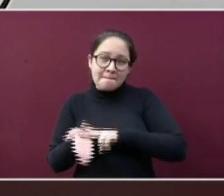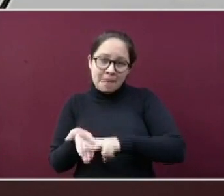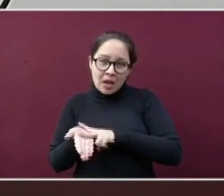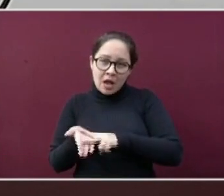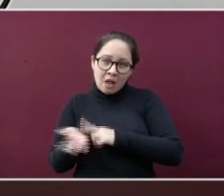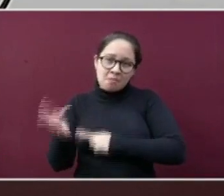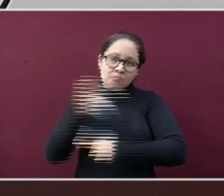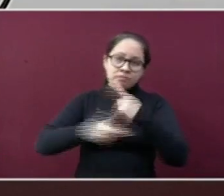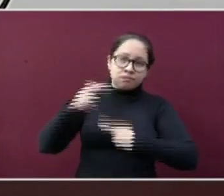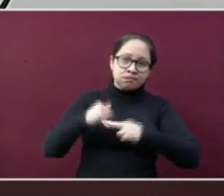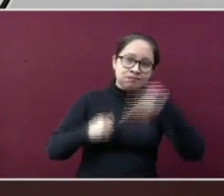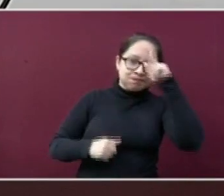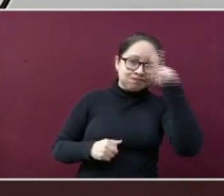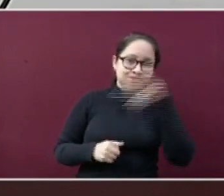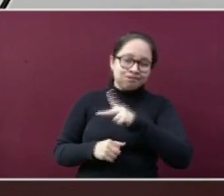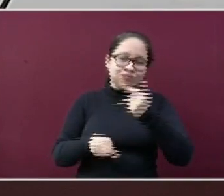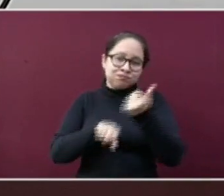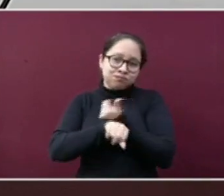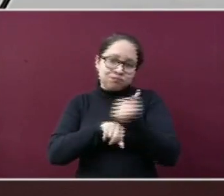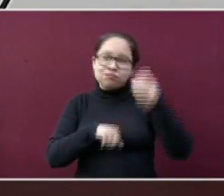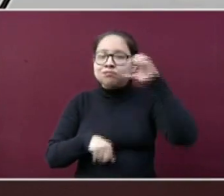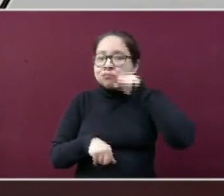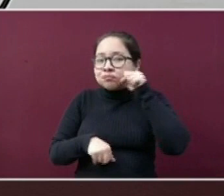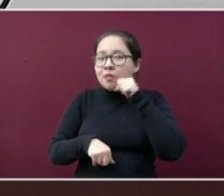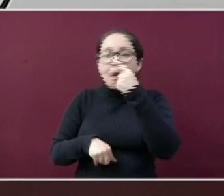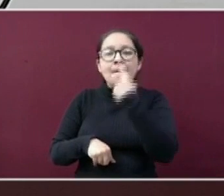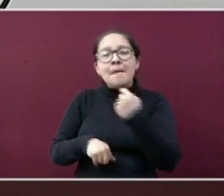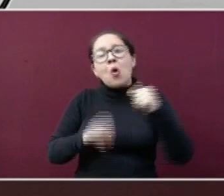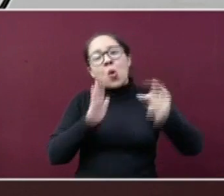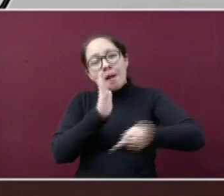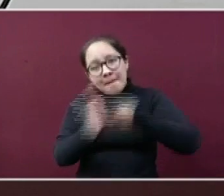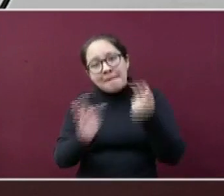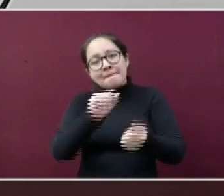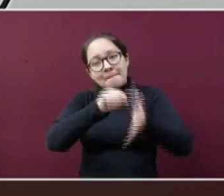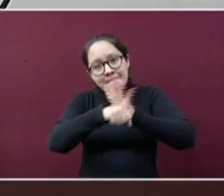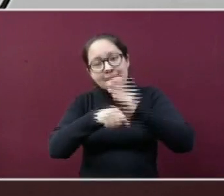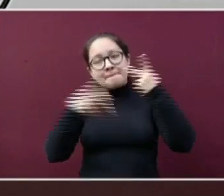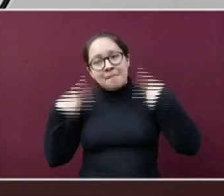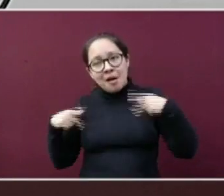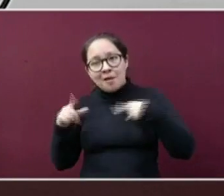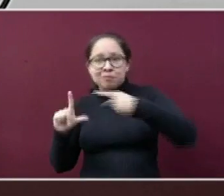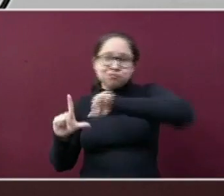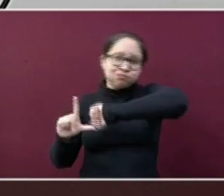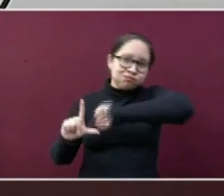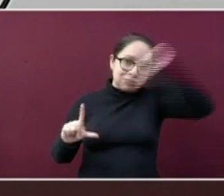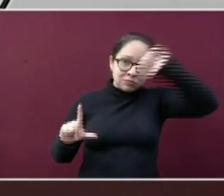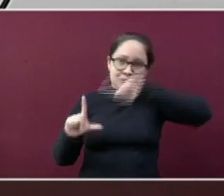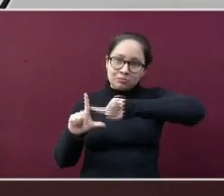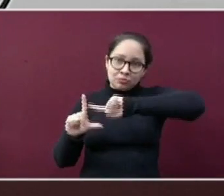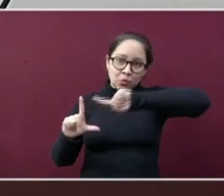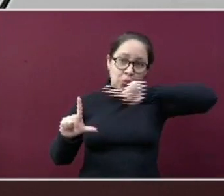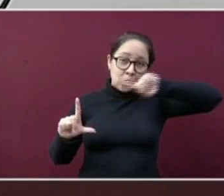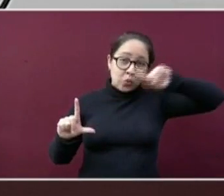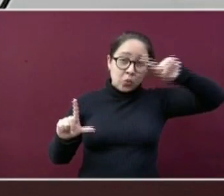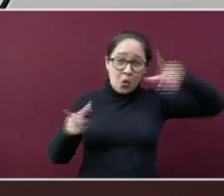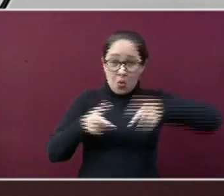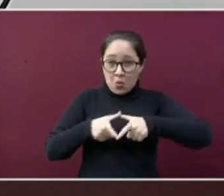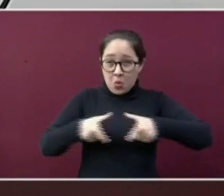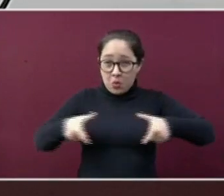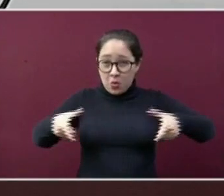retroceder. Muy seguramente habrá un repunte en los contagios y enfermos y entonces